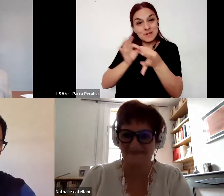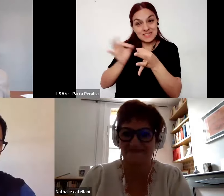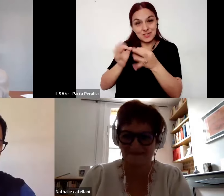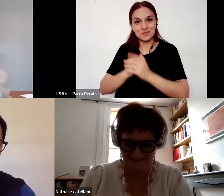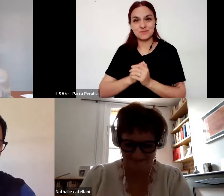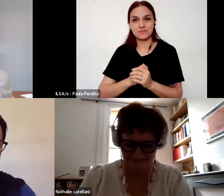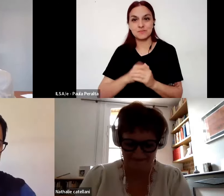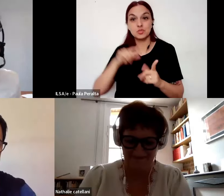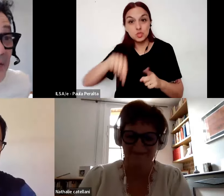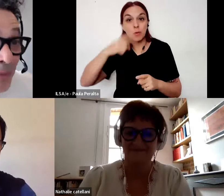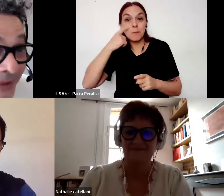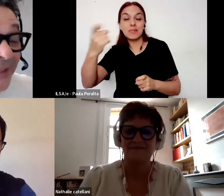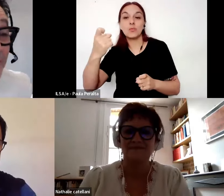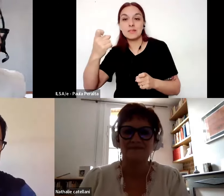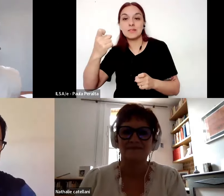encontré muchos puntos